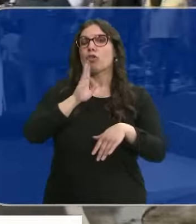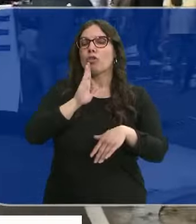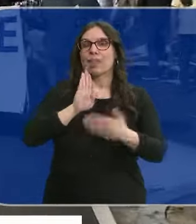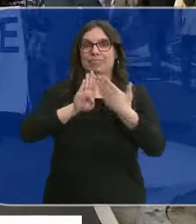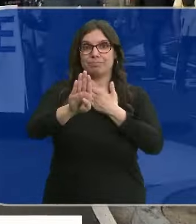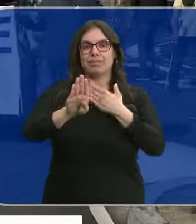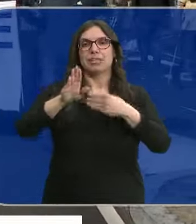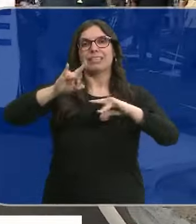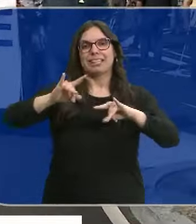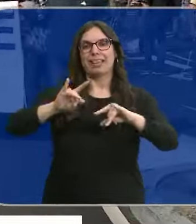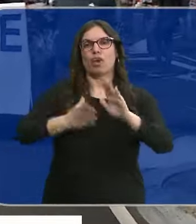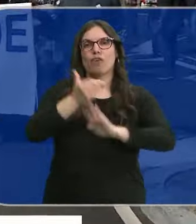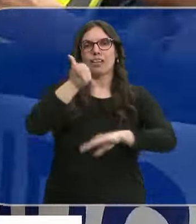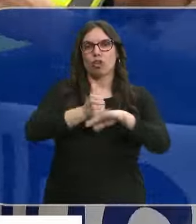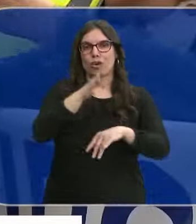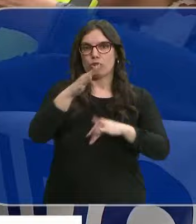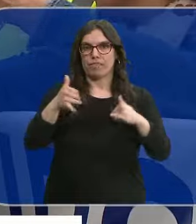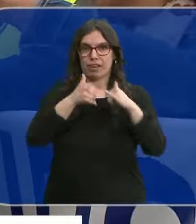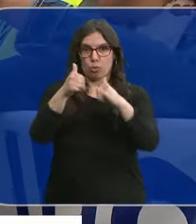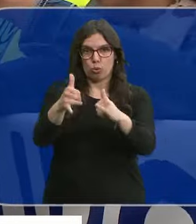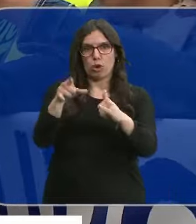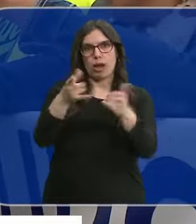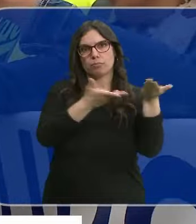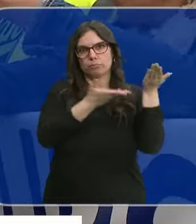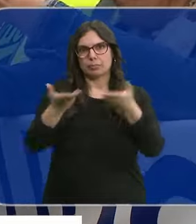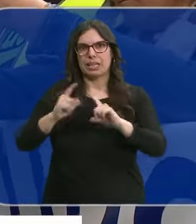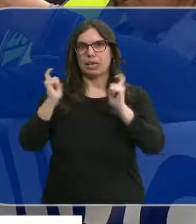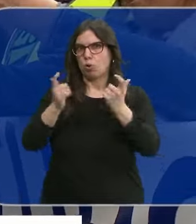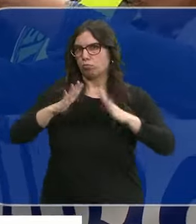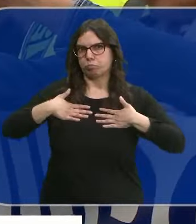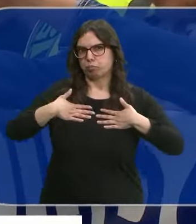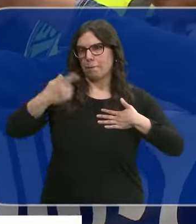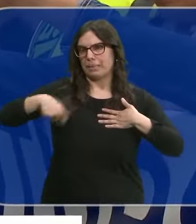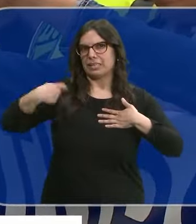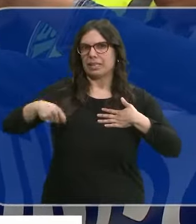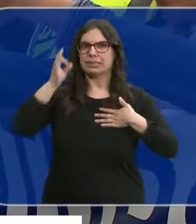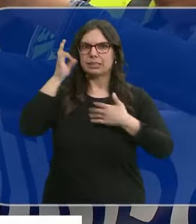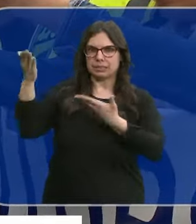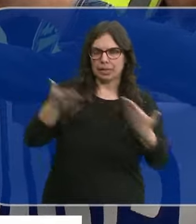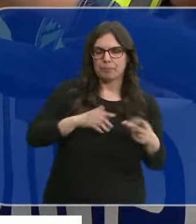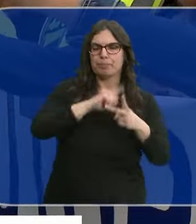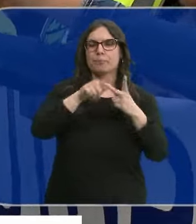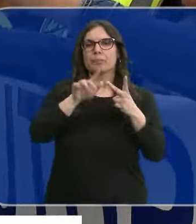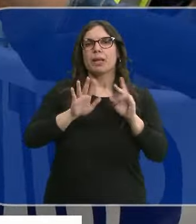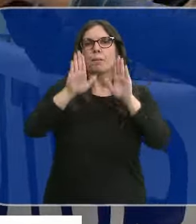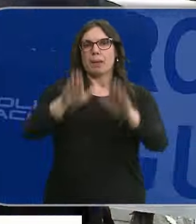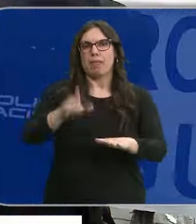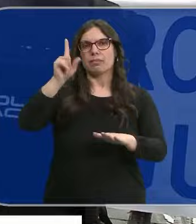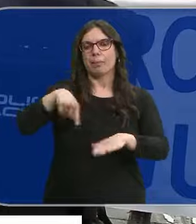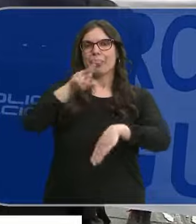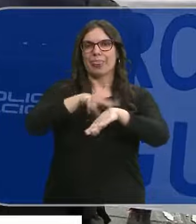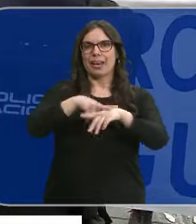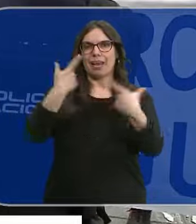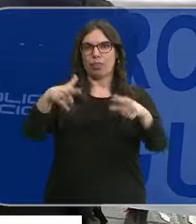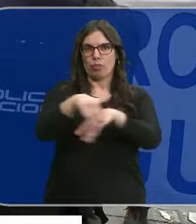la Confederación Hidrográfica del Duero, donde han sido recibidos en una reunión imprevista por su presidenta. También han hecho parada en la delegación de